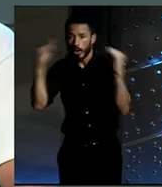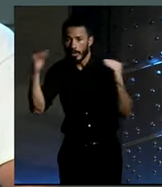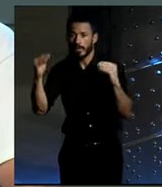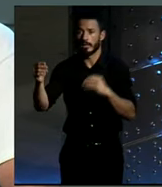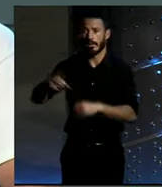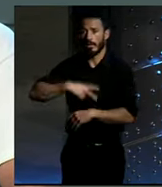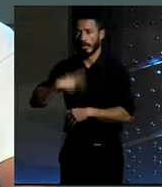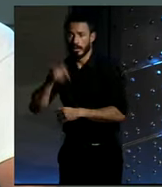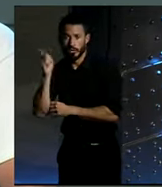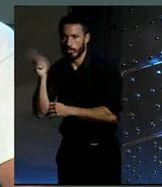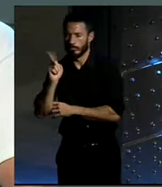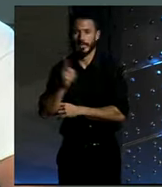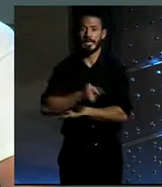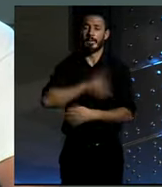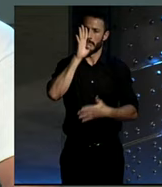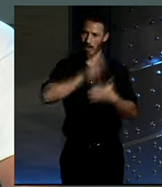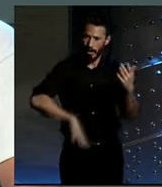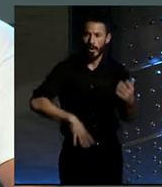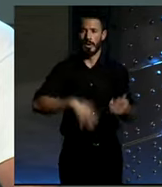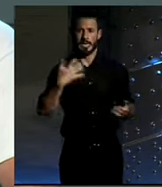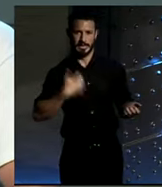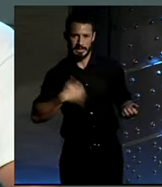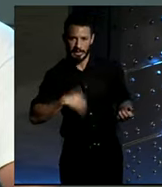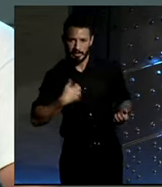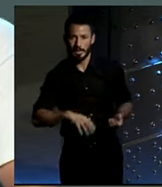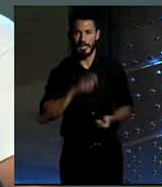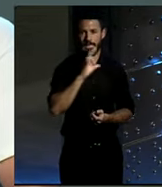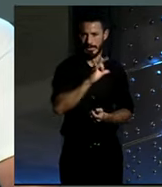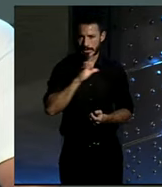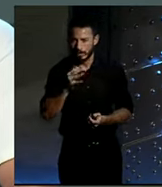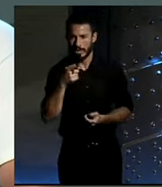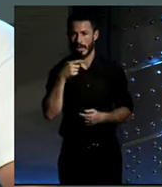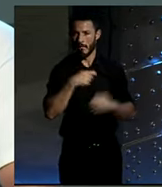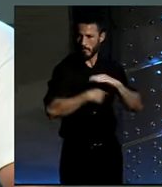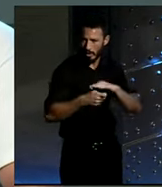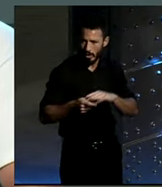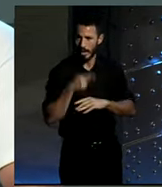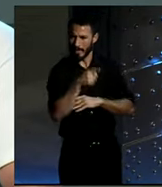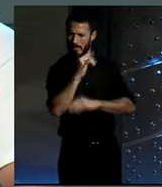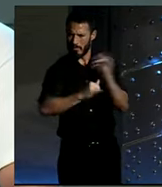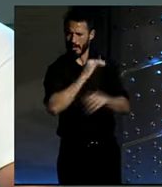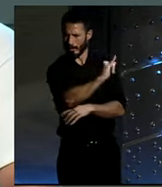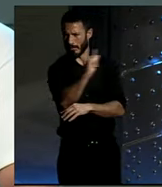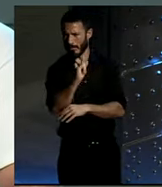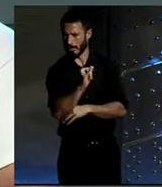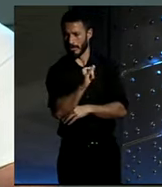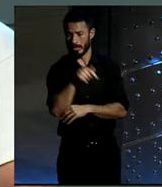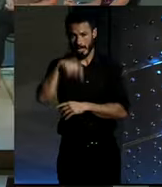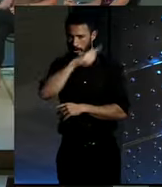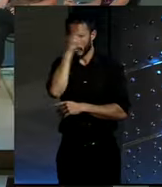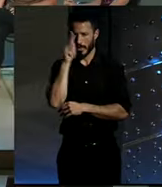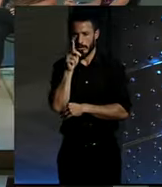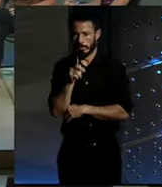Sevilla, Zaragoza, Barcelona, Vitoria, San Sebastián, la bici forma parte del paisaje y en Madrid pasará dentro de dos años seguro. Colombia,